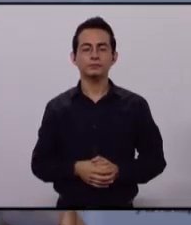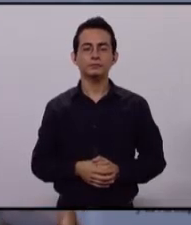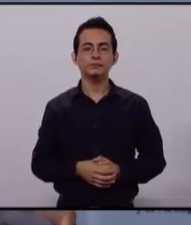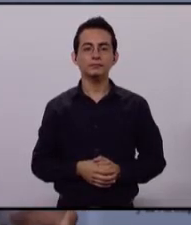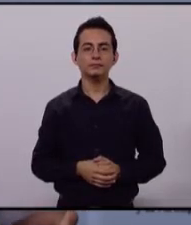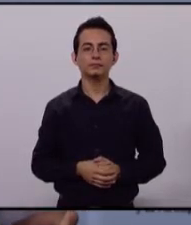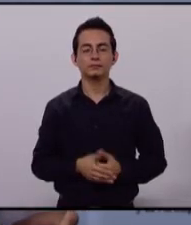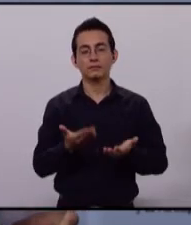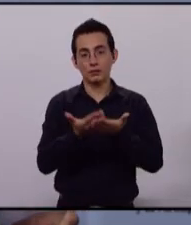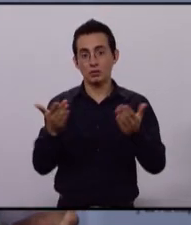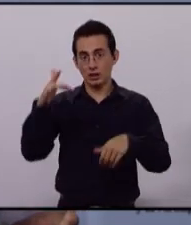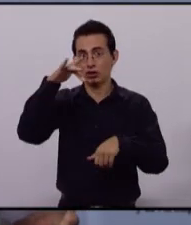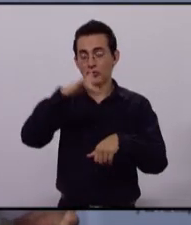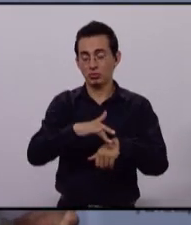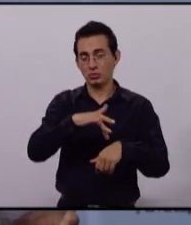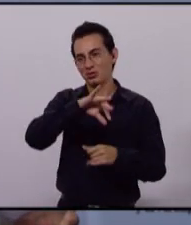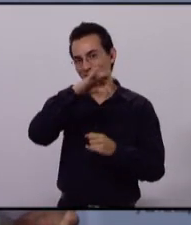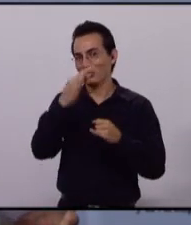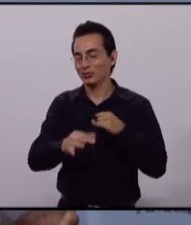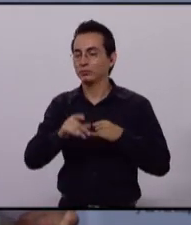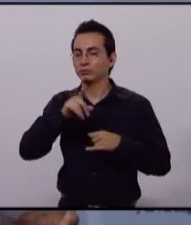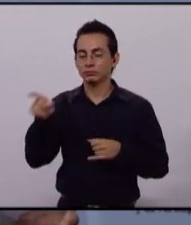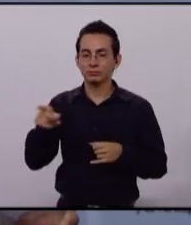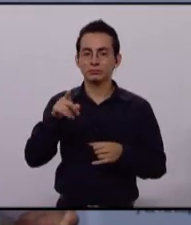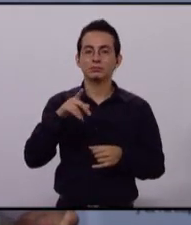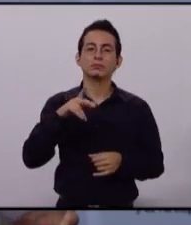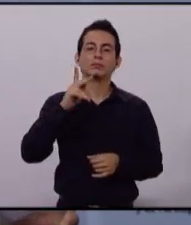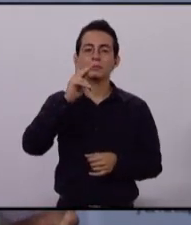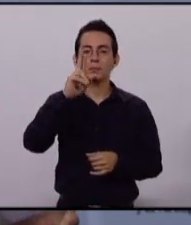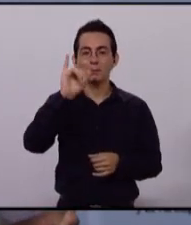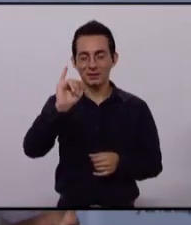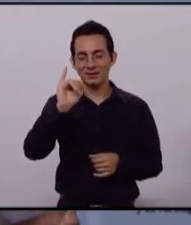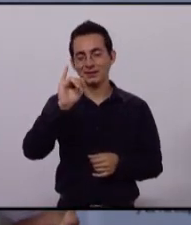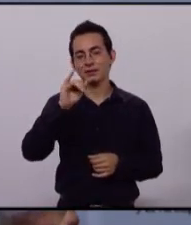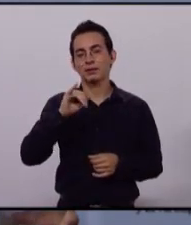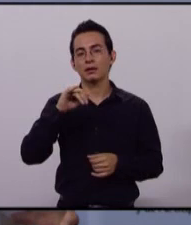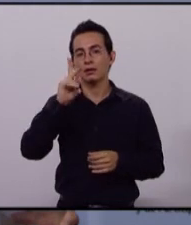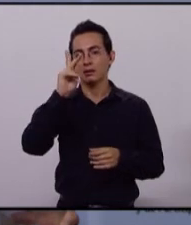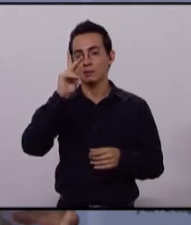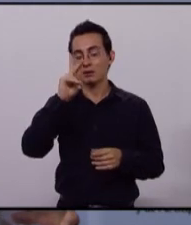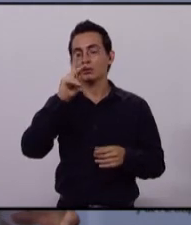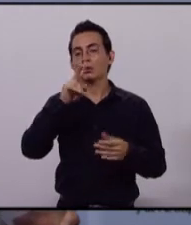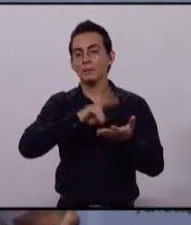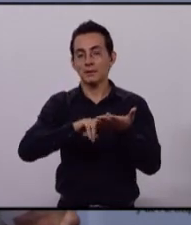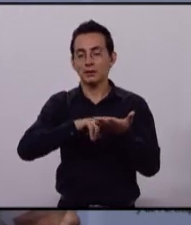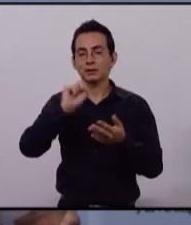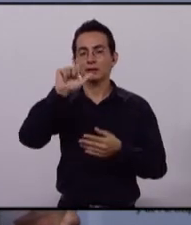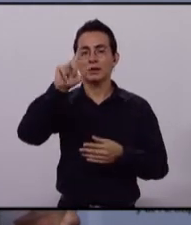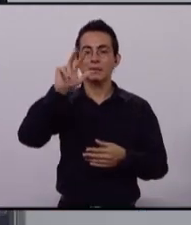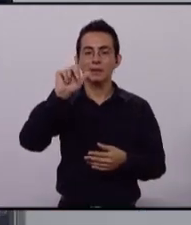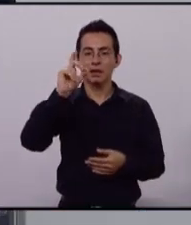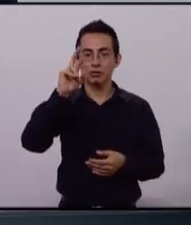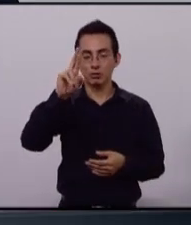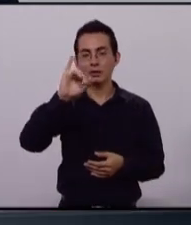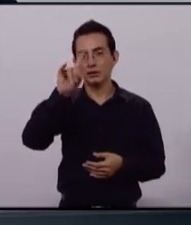El turno para conclusiones del candidato de la Alianza PRI, Partido Verde Ecologista, Salvador Rizo.